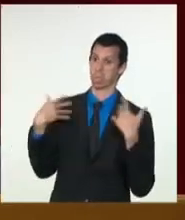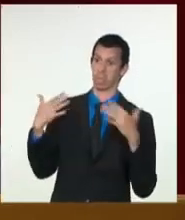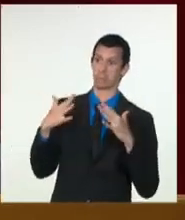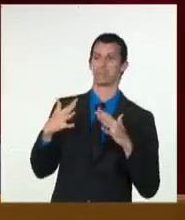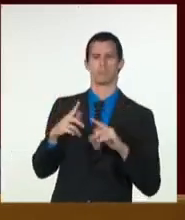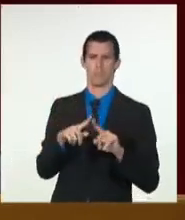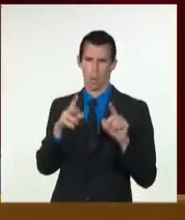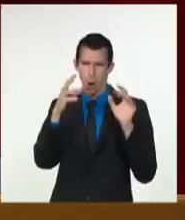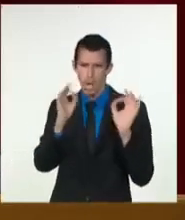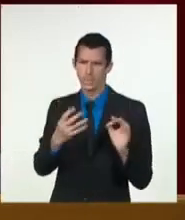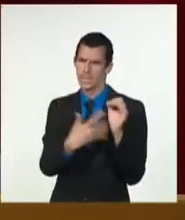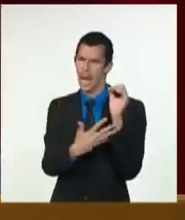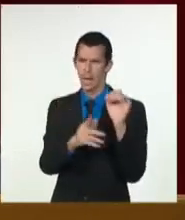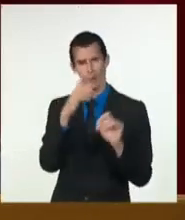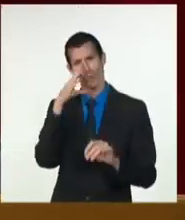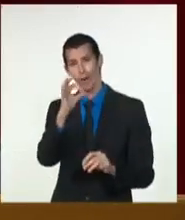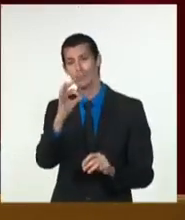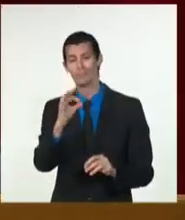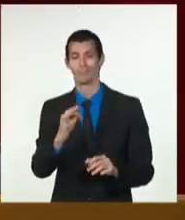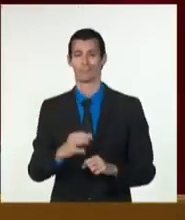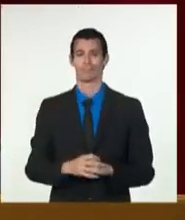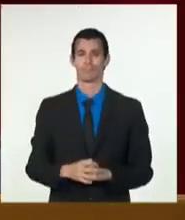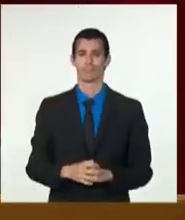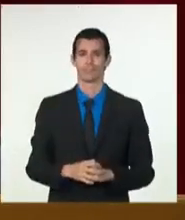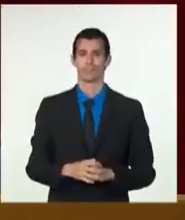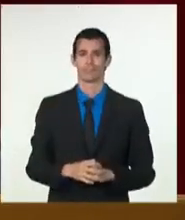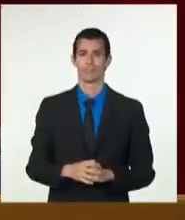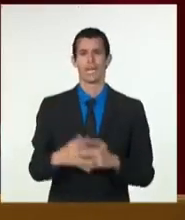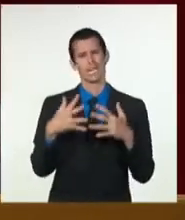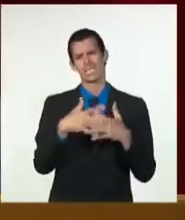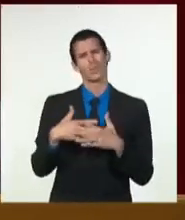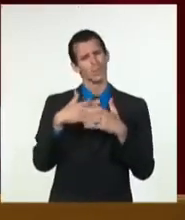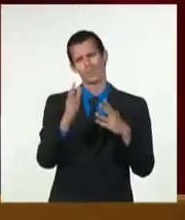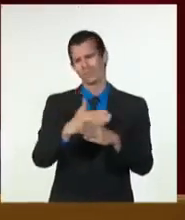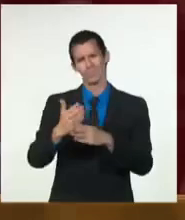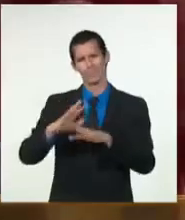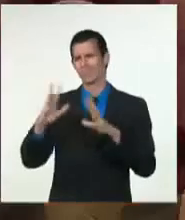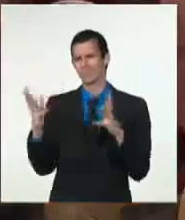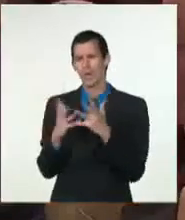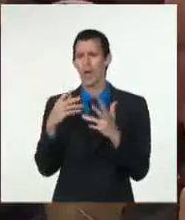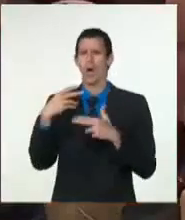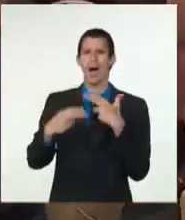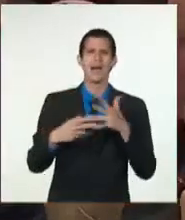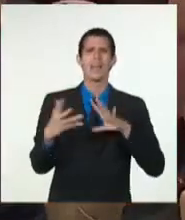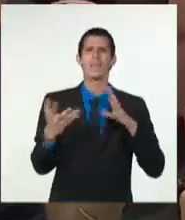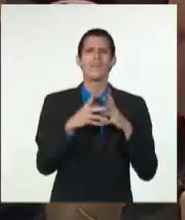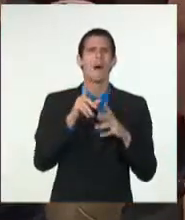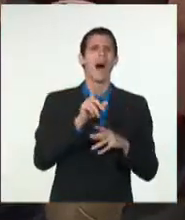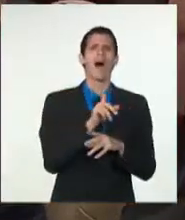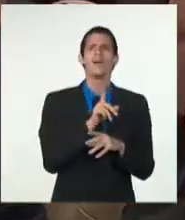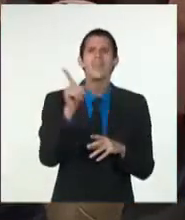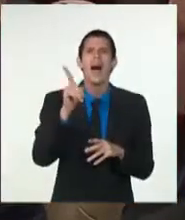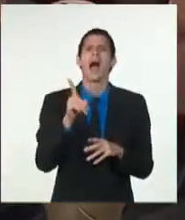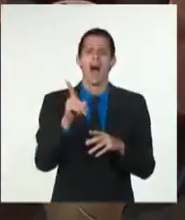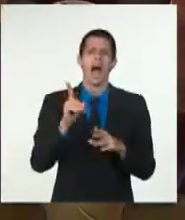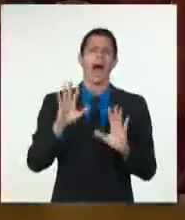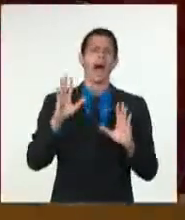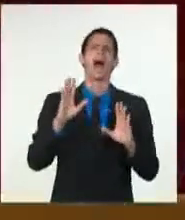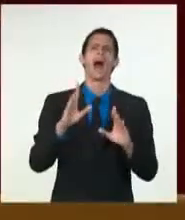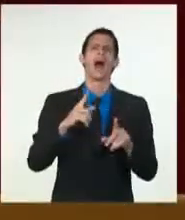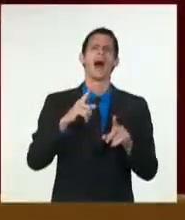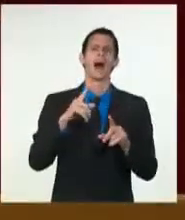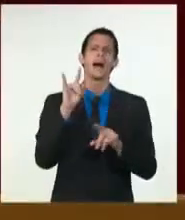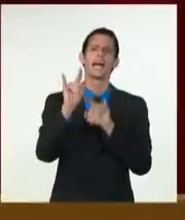consejos municipales, juntas de condado, juntas escolares y organizaciones sindicales, más otras organizaciones